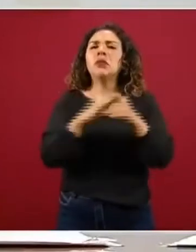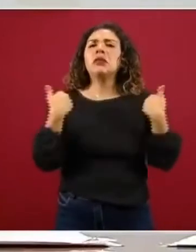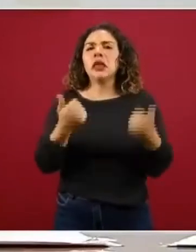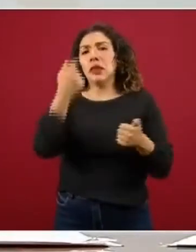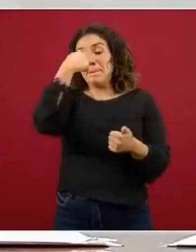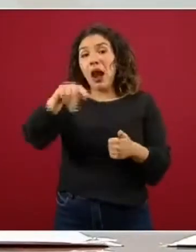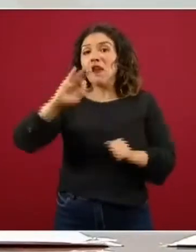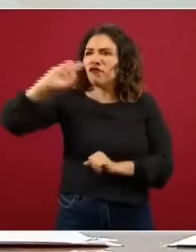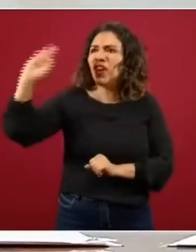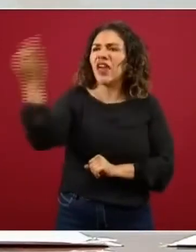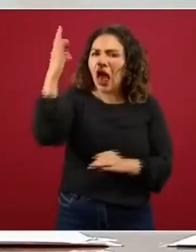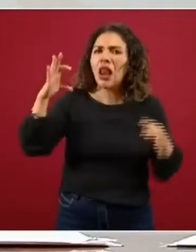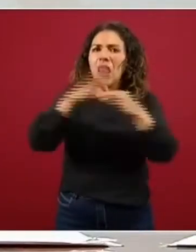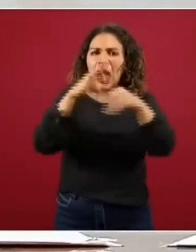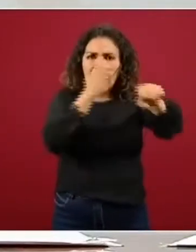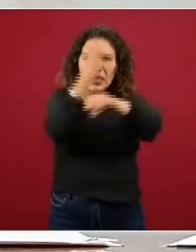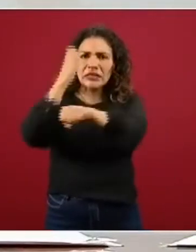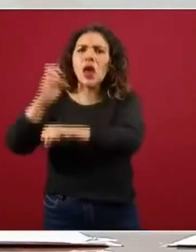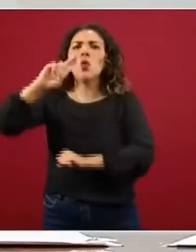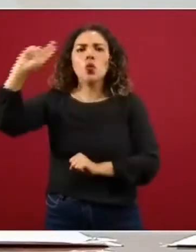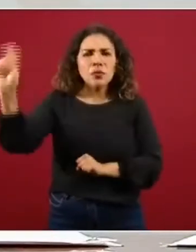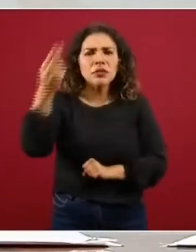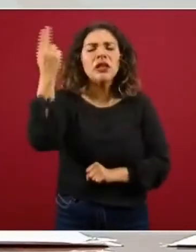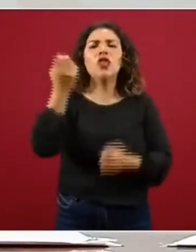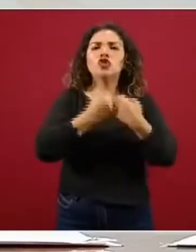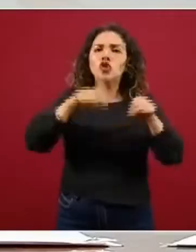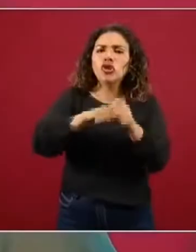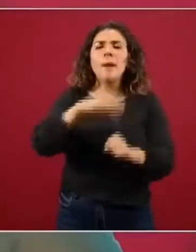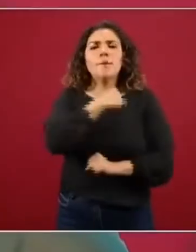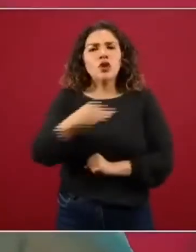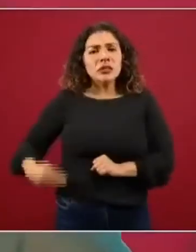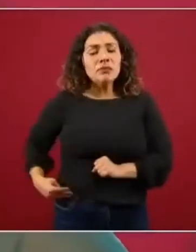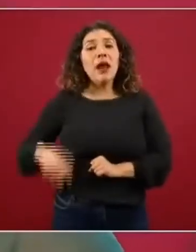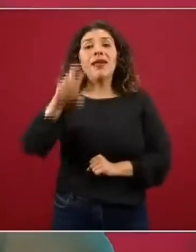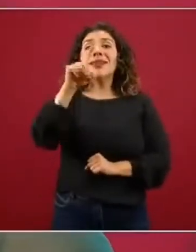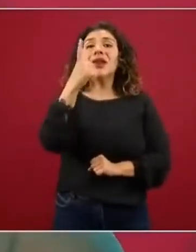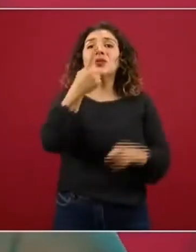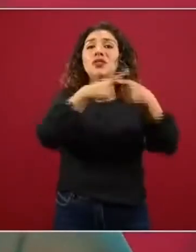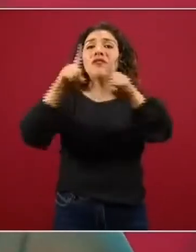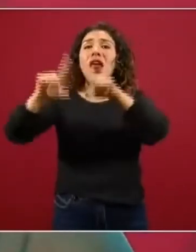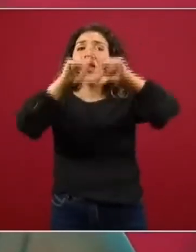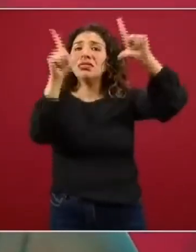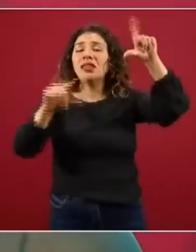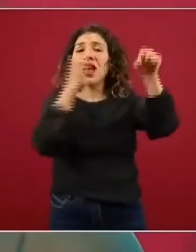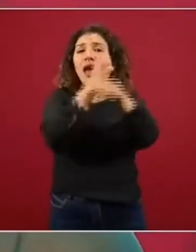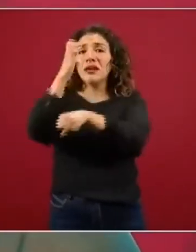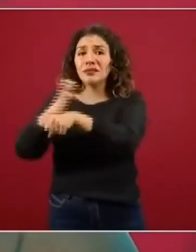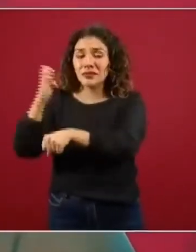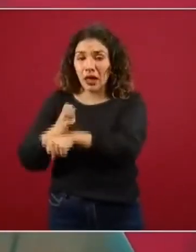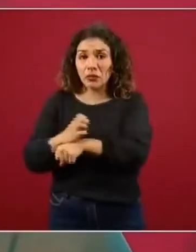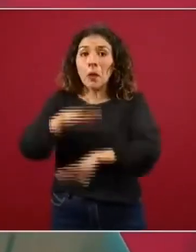de servicio público federales, estatales, universitarios, sociales y municipales en 31 entidades del país.